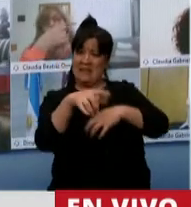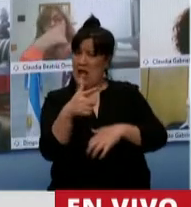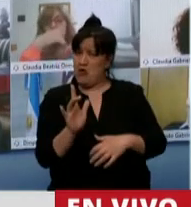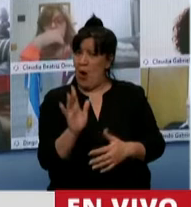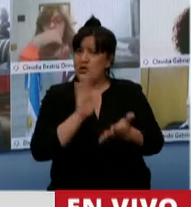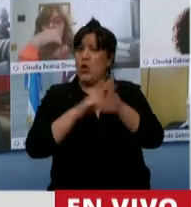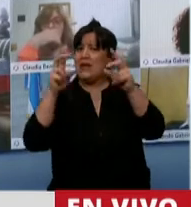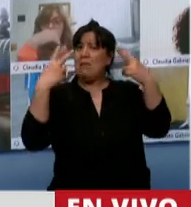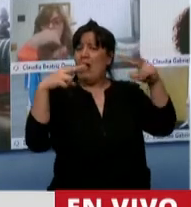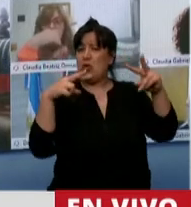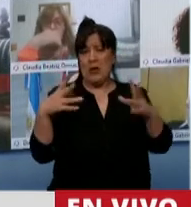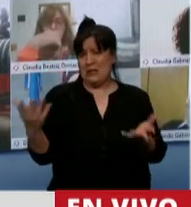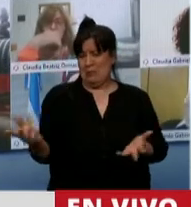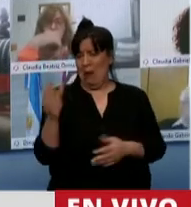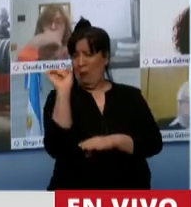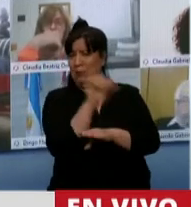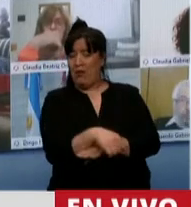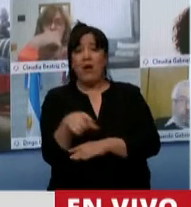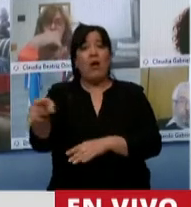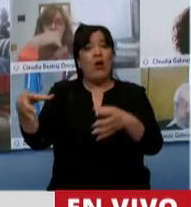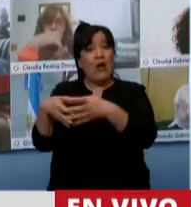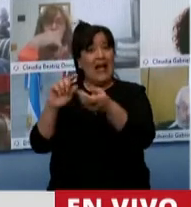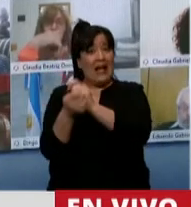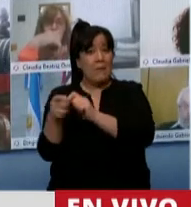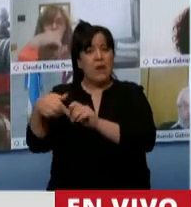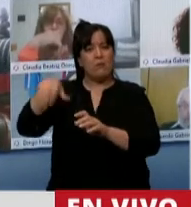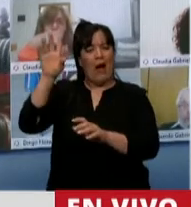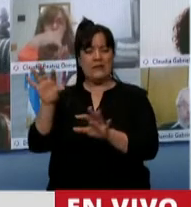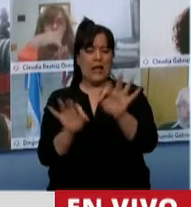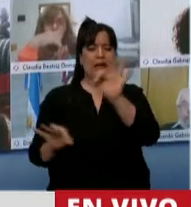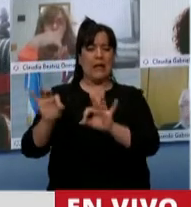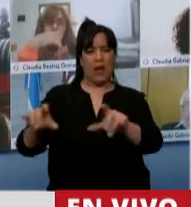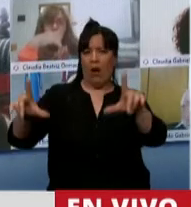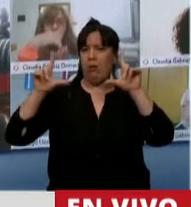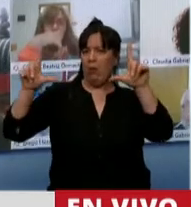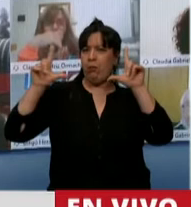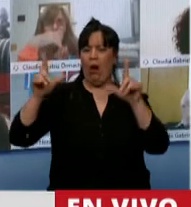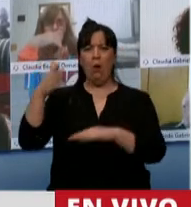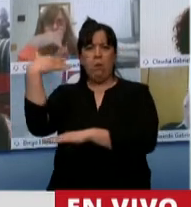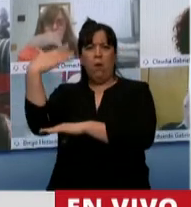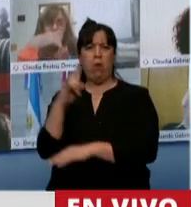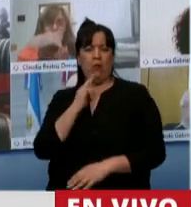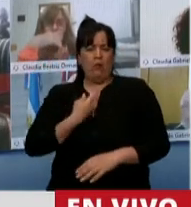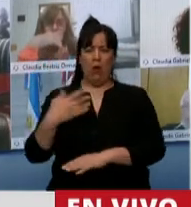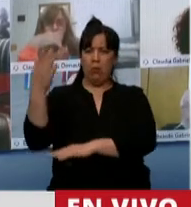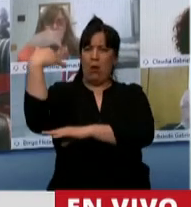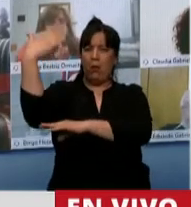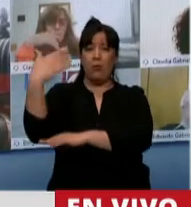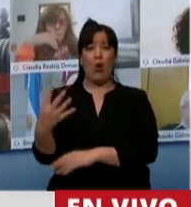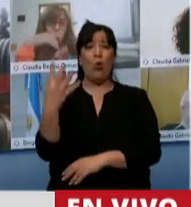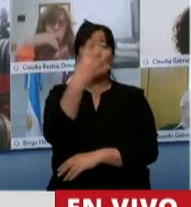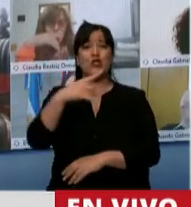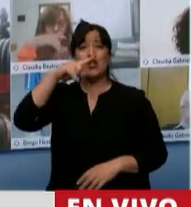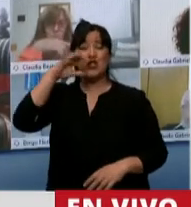porque ha preferido o ha privilegiado una estrategia parlamentaria de show mediático y demagógico a los 470